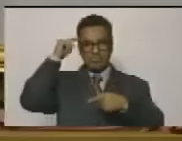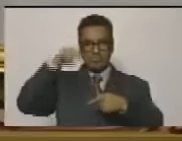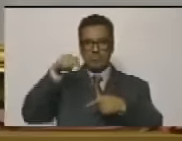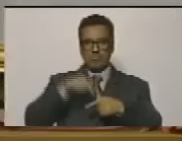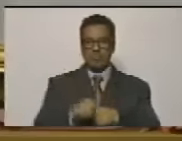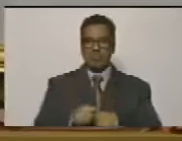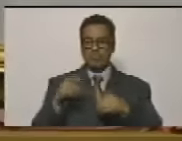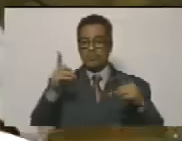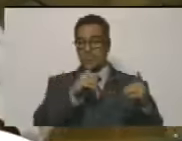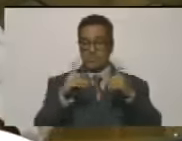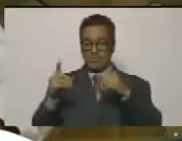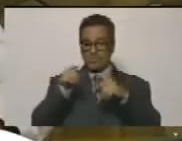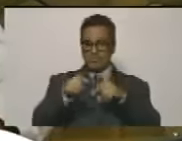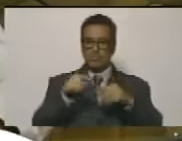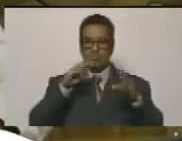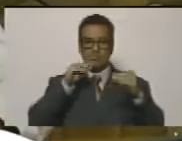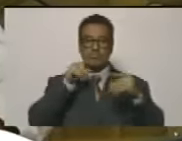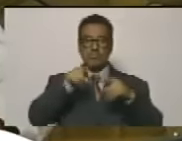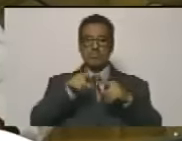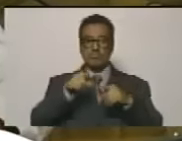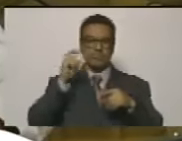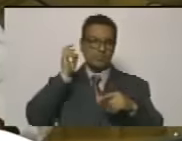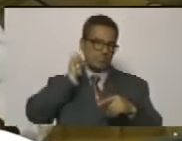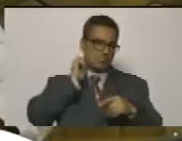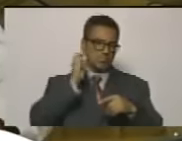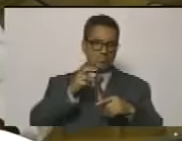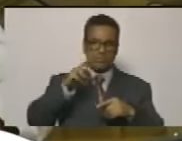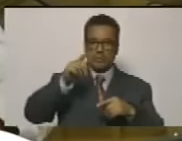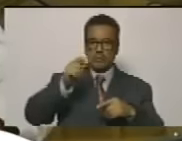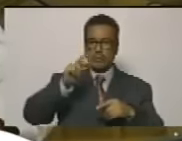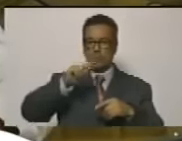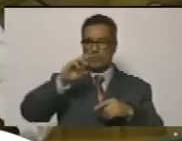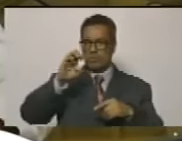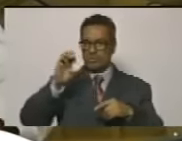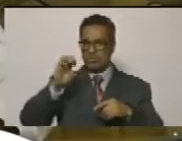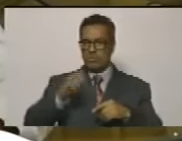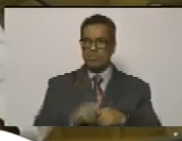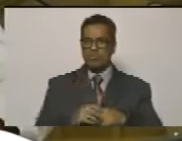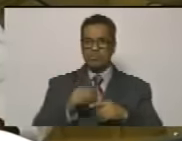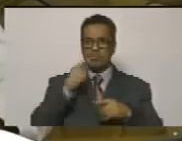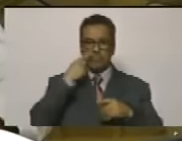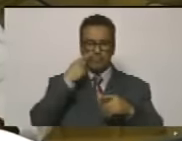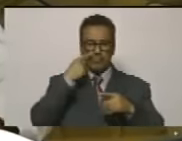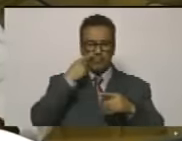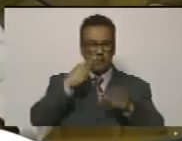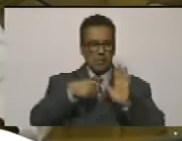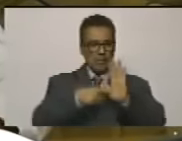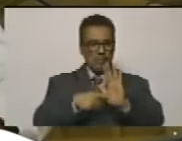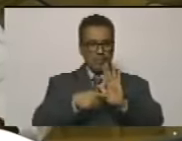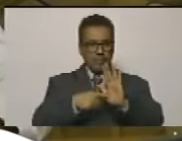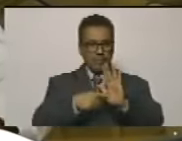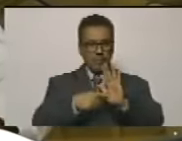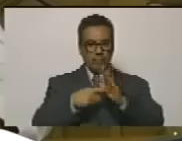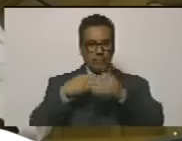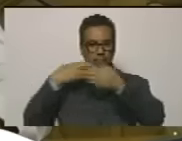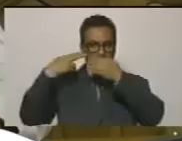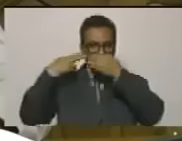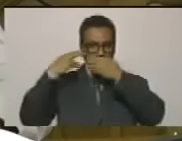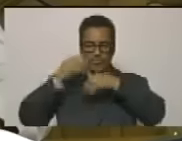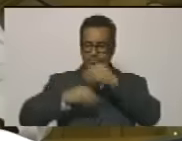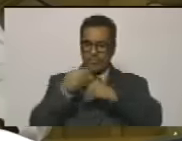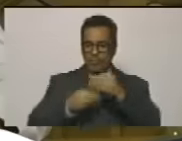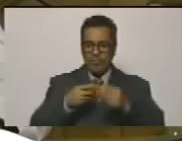día. Debate sobre las declaraciones del fiscal general Tarek William Saak al revelar planes conspirativos que pretendían